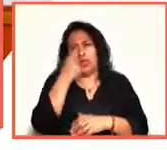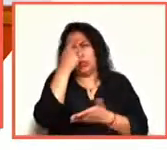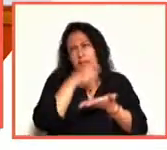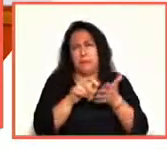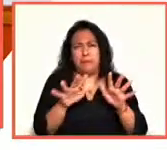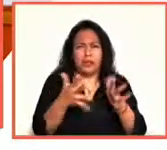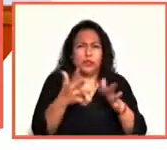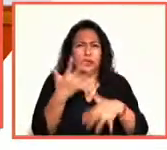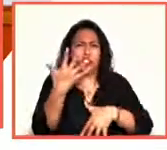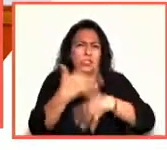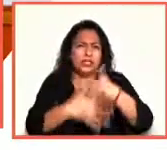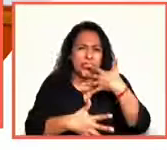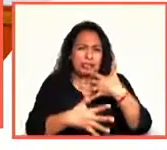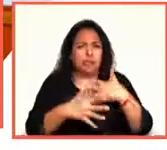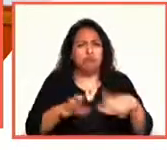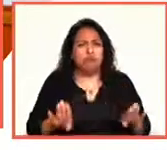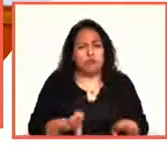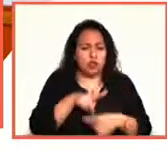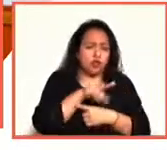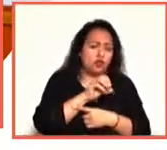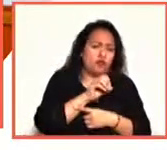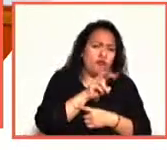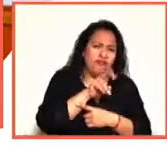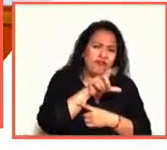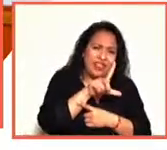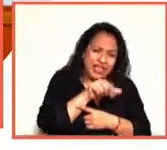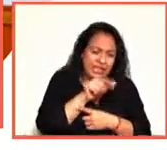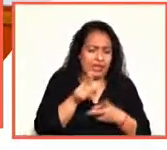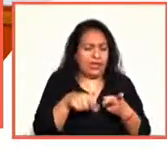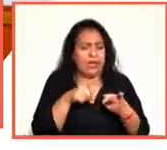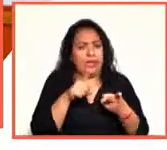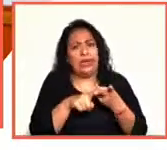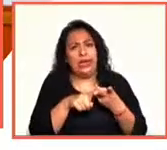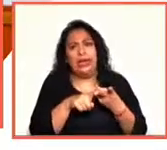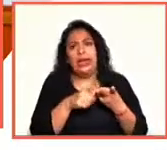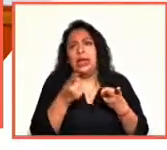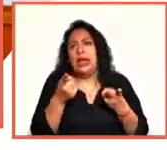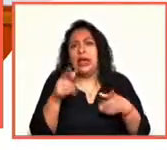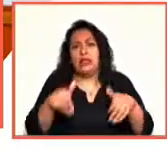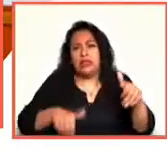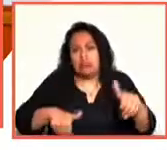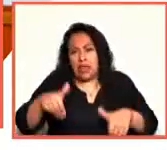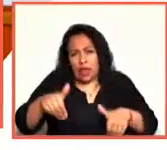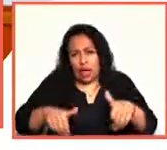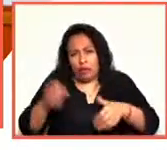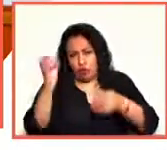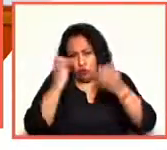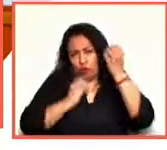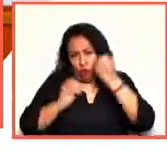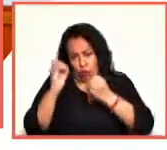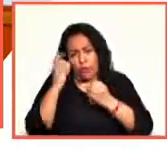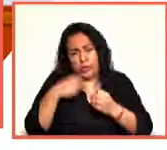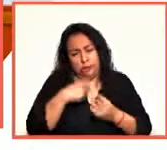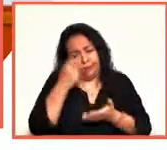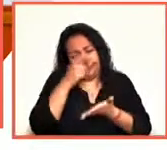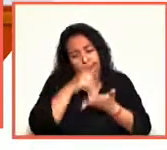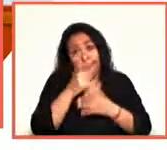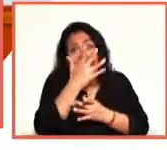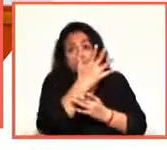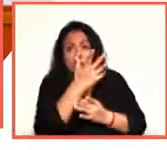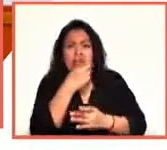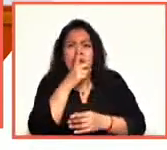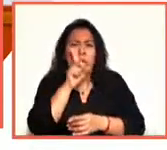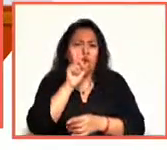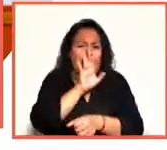novelas y piezas de teatro. Ella dice que no es feminista,